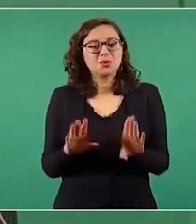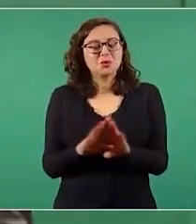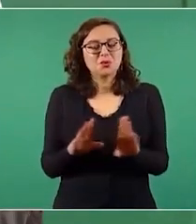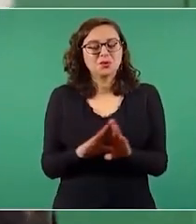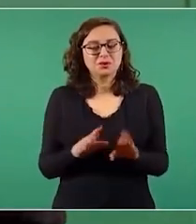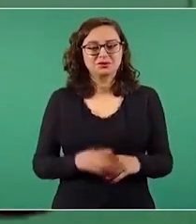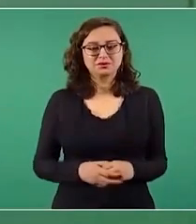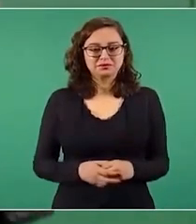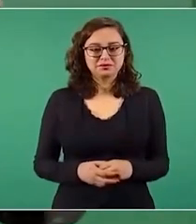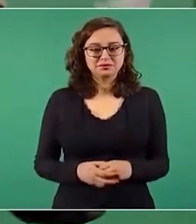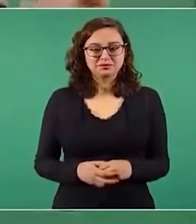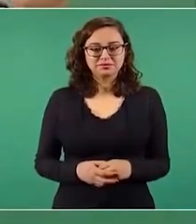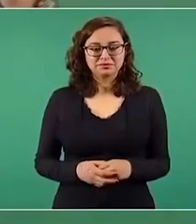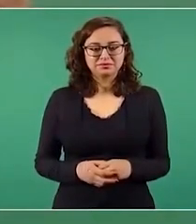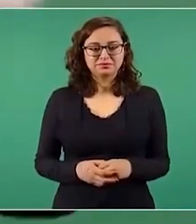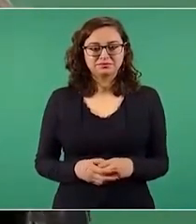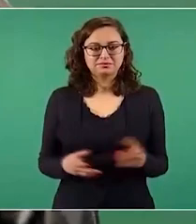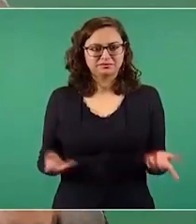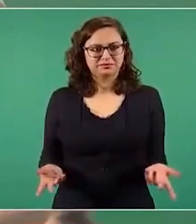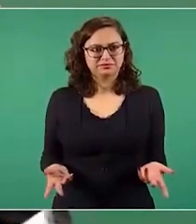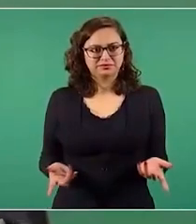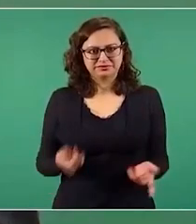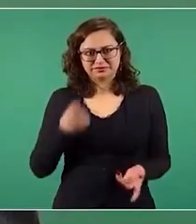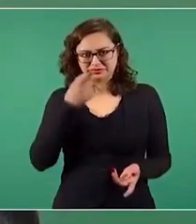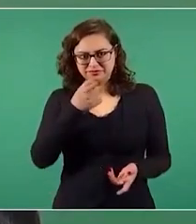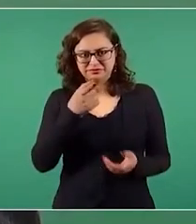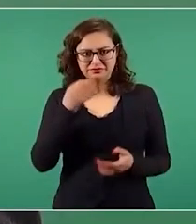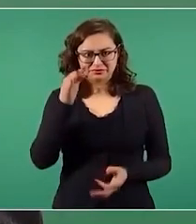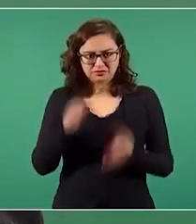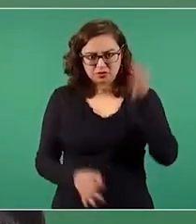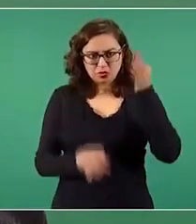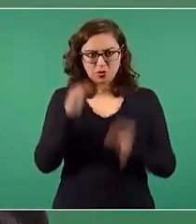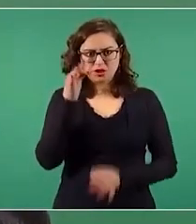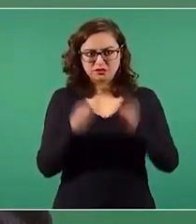¿Qué no están ahí para impartir justicia?